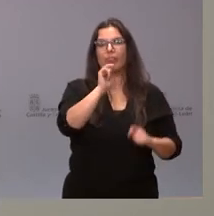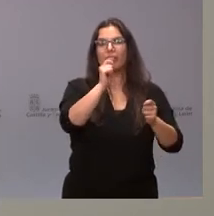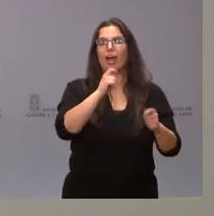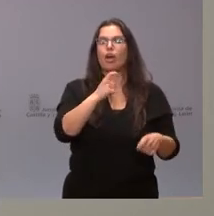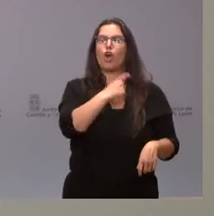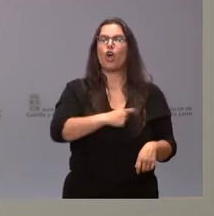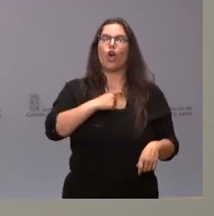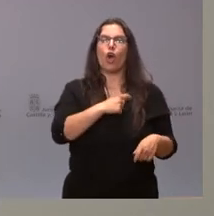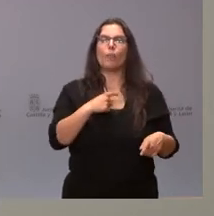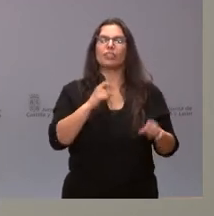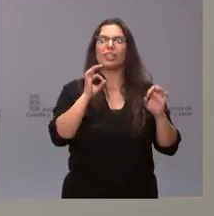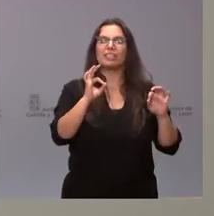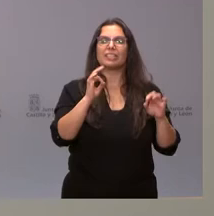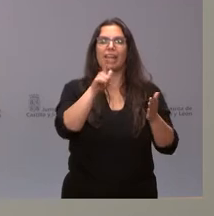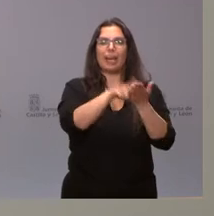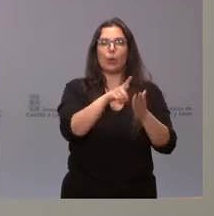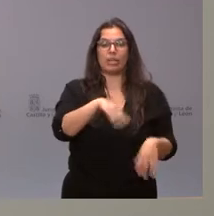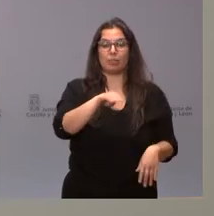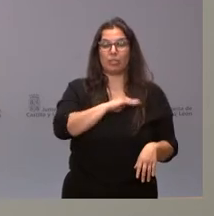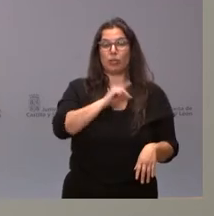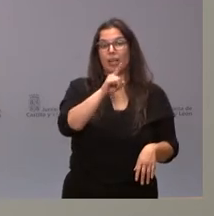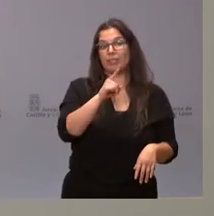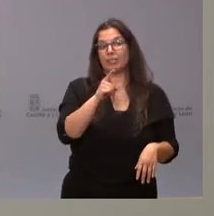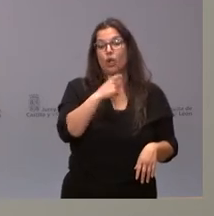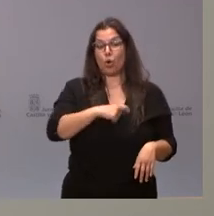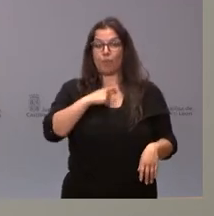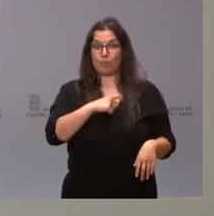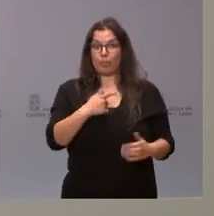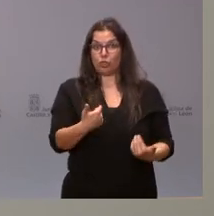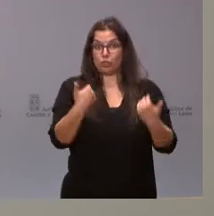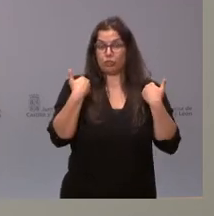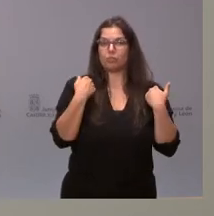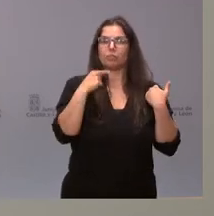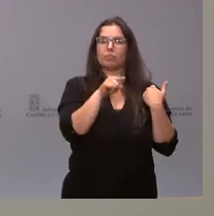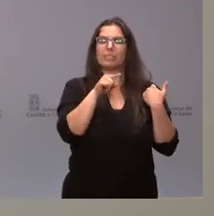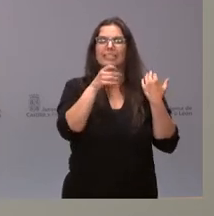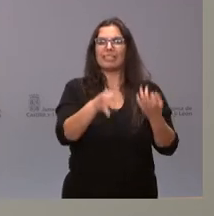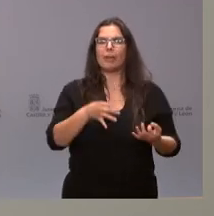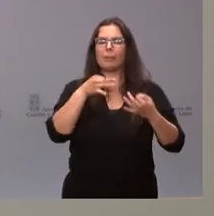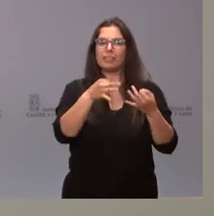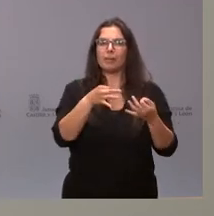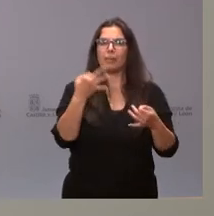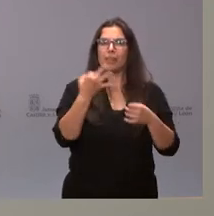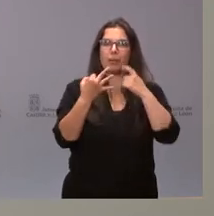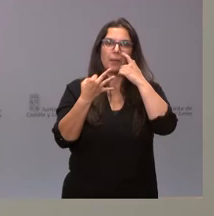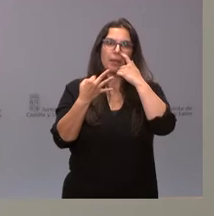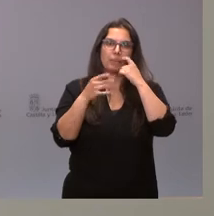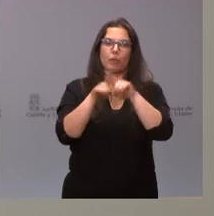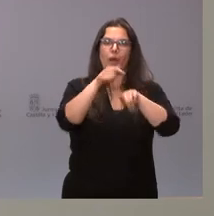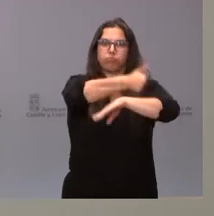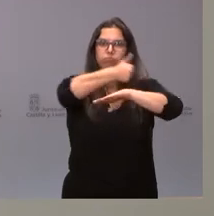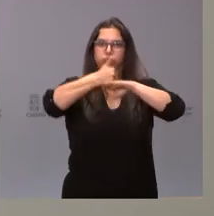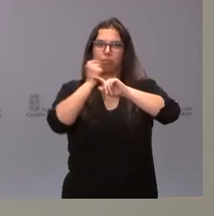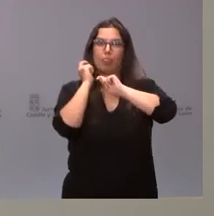Saben ustedes que este comisionado, esta responsabilidad, tiene que caer siempre en alguien con rango de alto cargo y lo que hacemos es